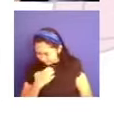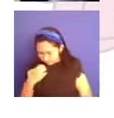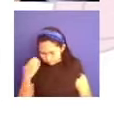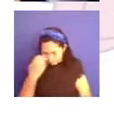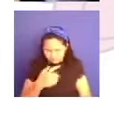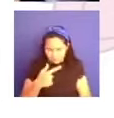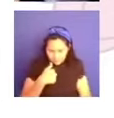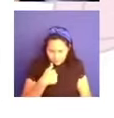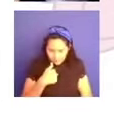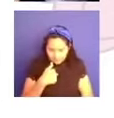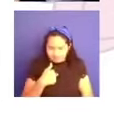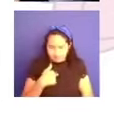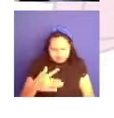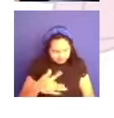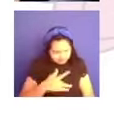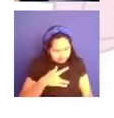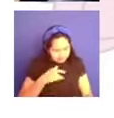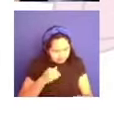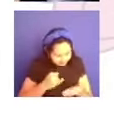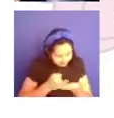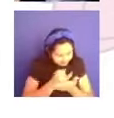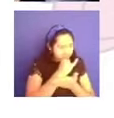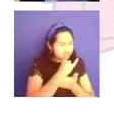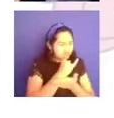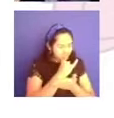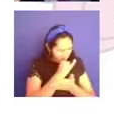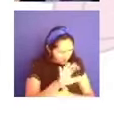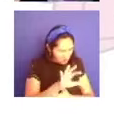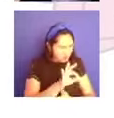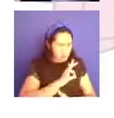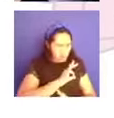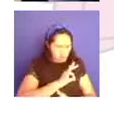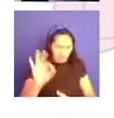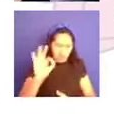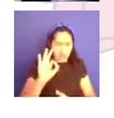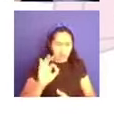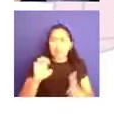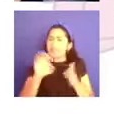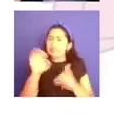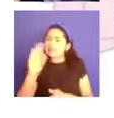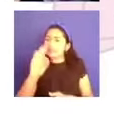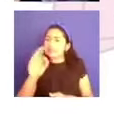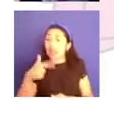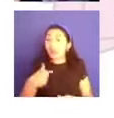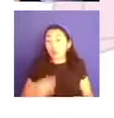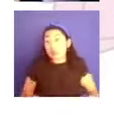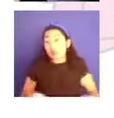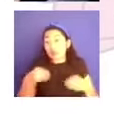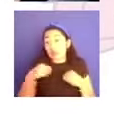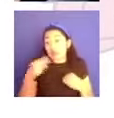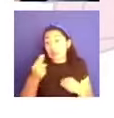de decidir qué cambios requiere en mi vida ahorita y cuáles no puedo realizar. Y es totalmente